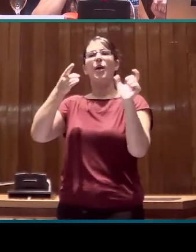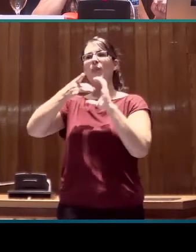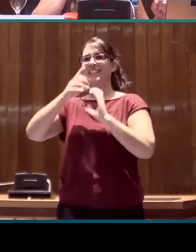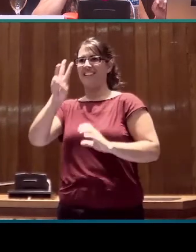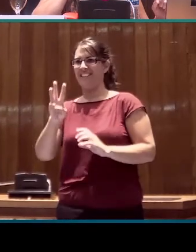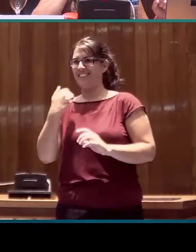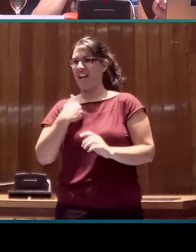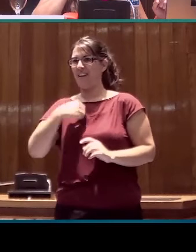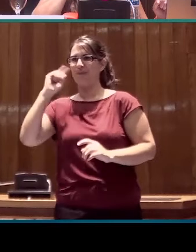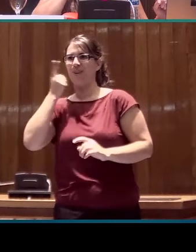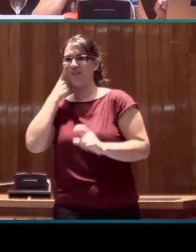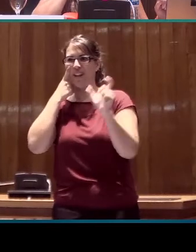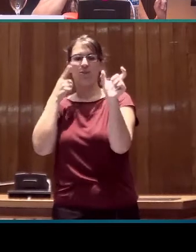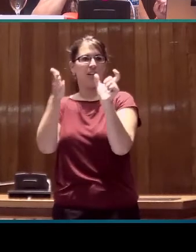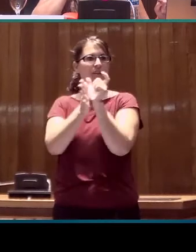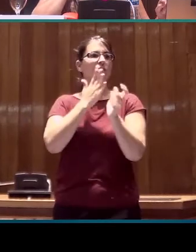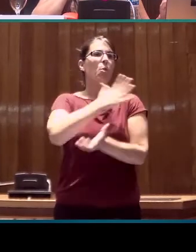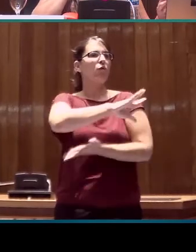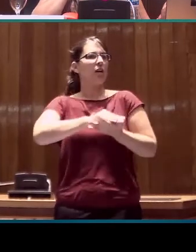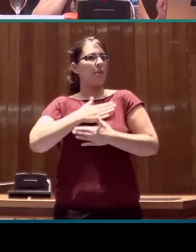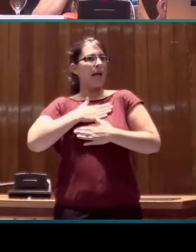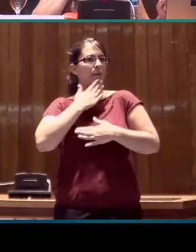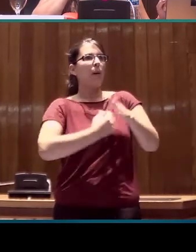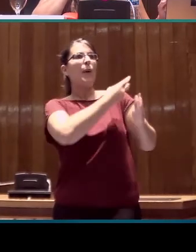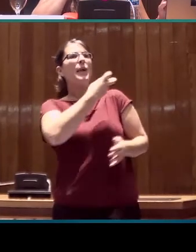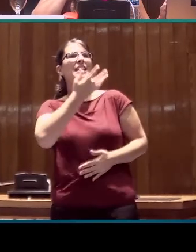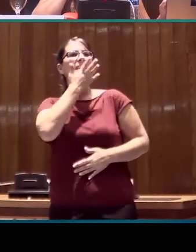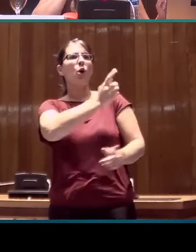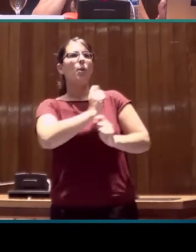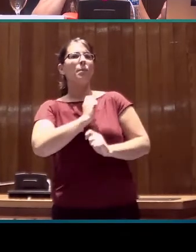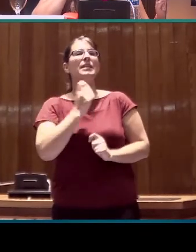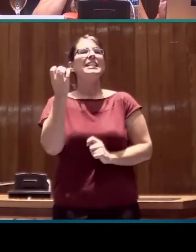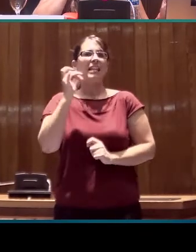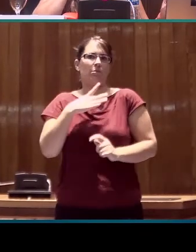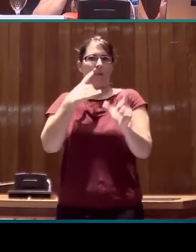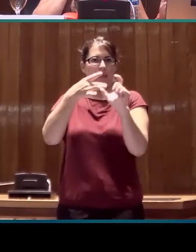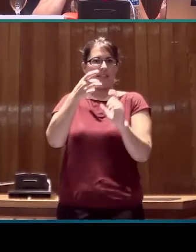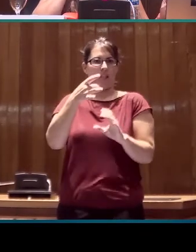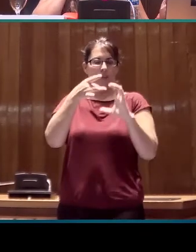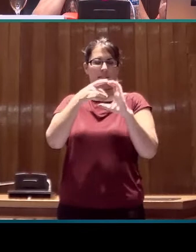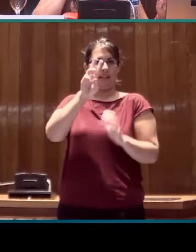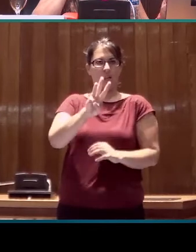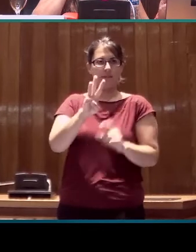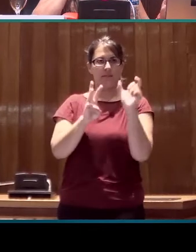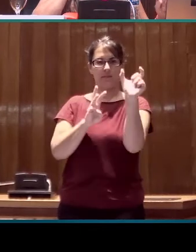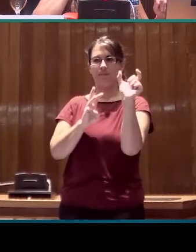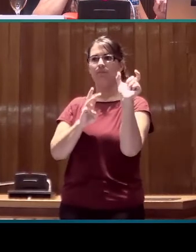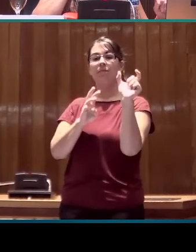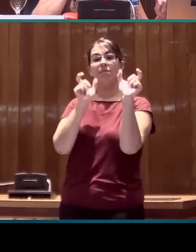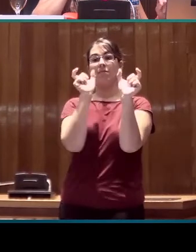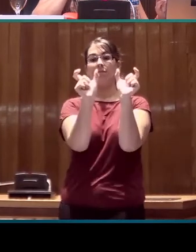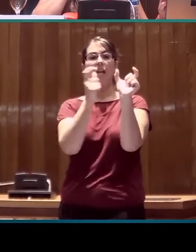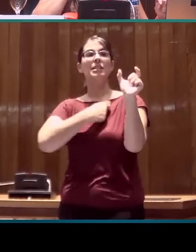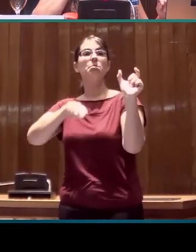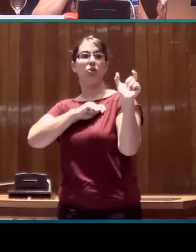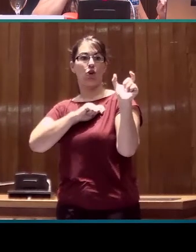reconocemos el DILSE 3 como fuente. Y ponemos a qué entrada del español en el diccionario